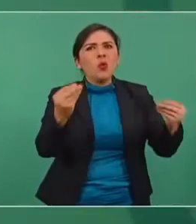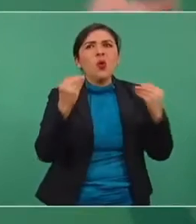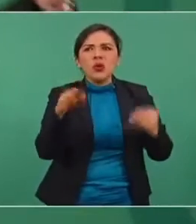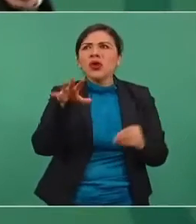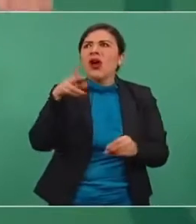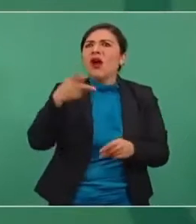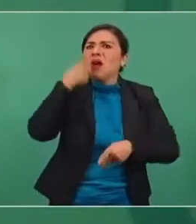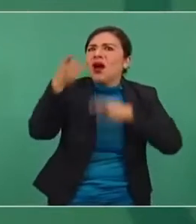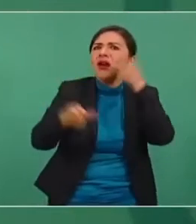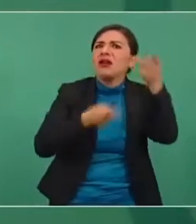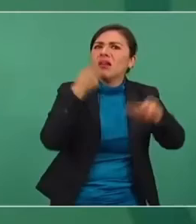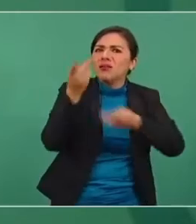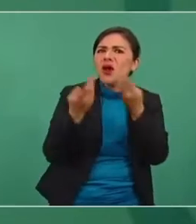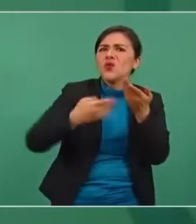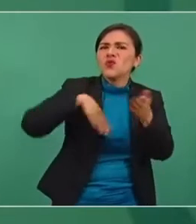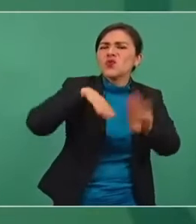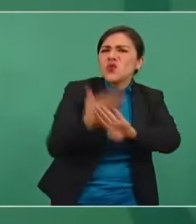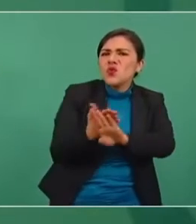en contra.